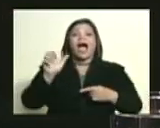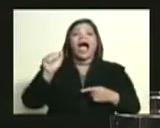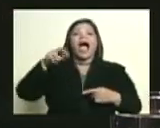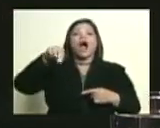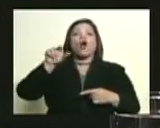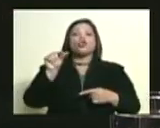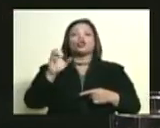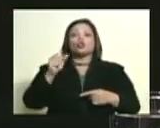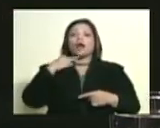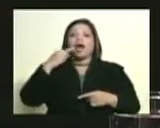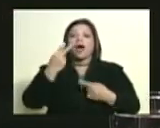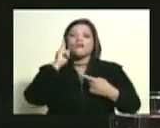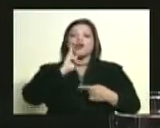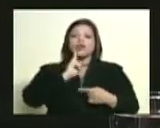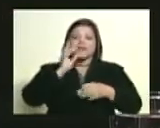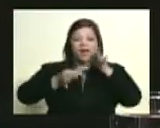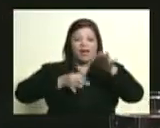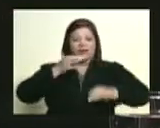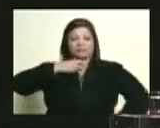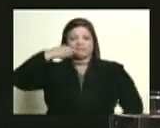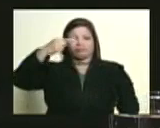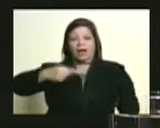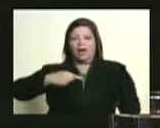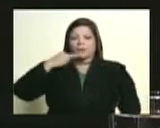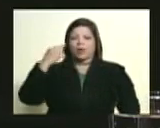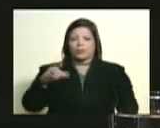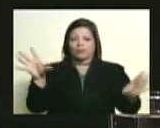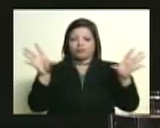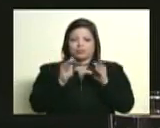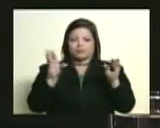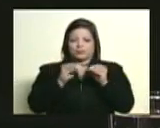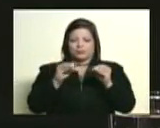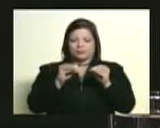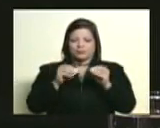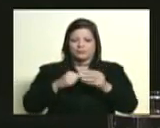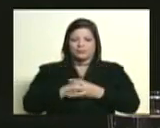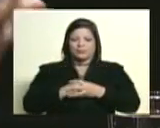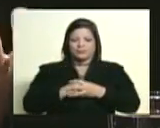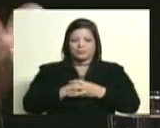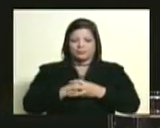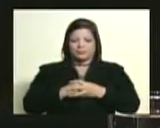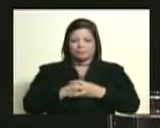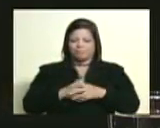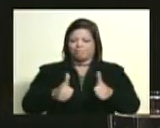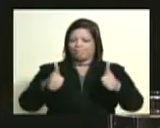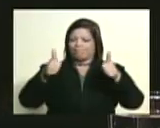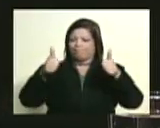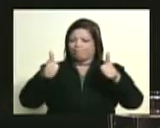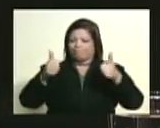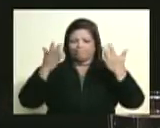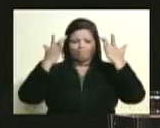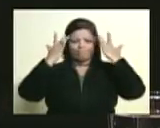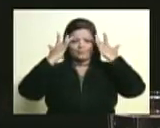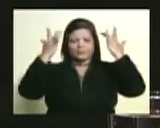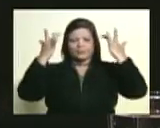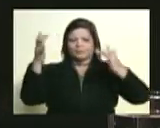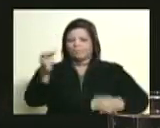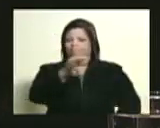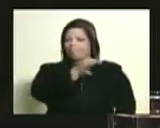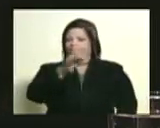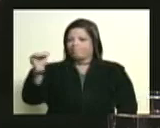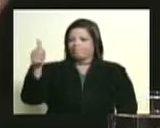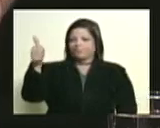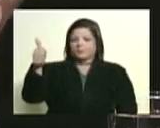Bolívar lo conceptualiza con una maestría extraordinaria